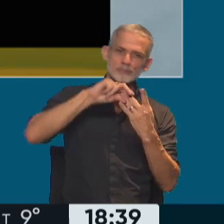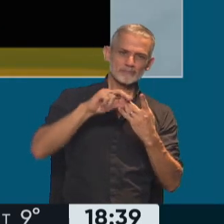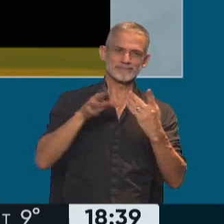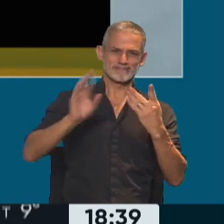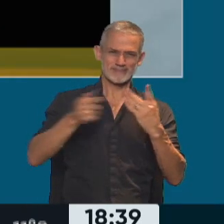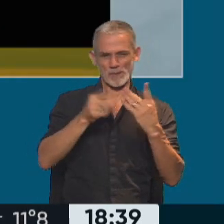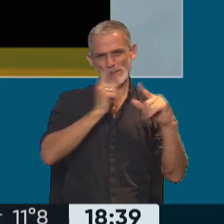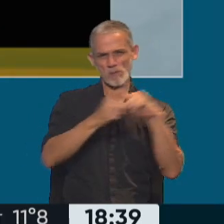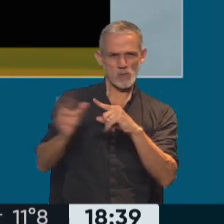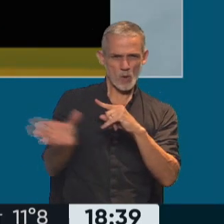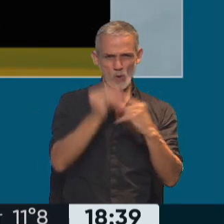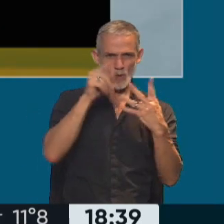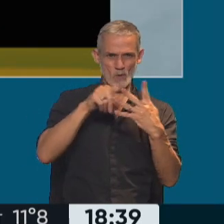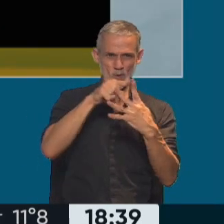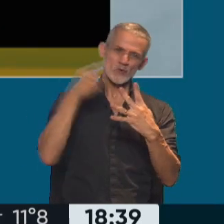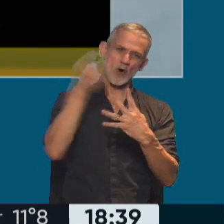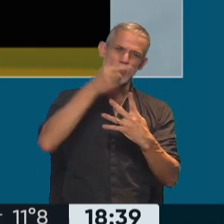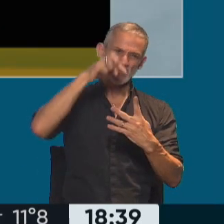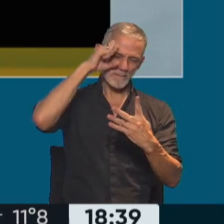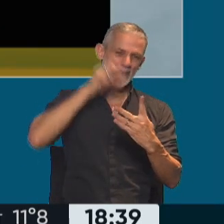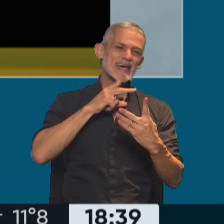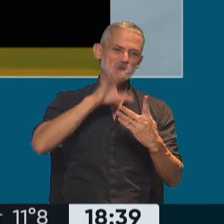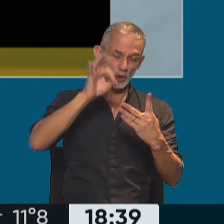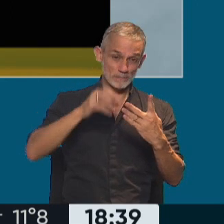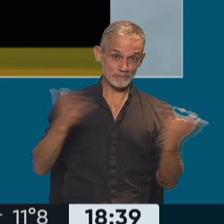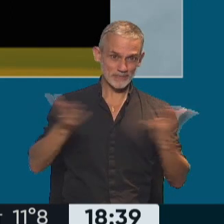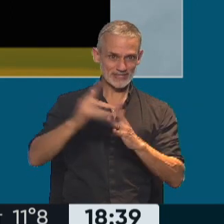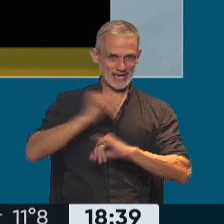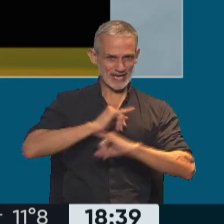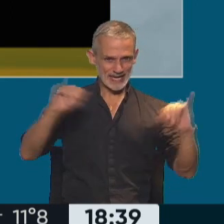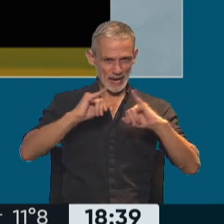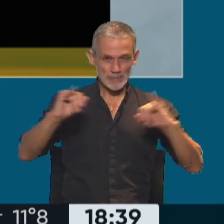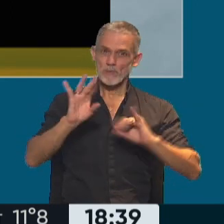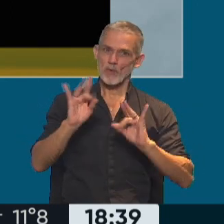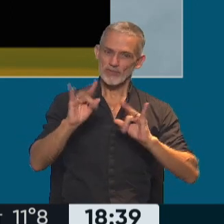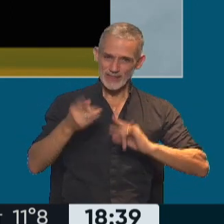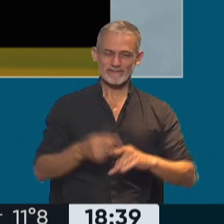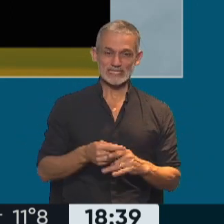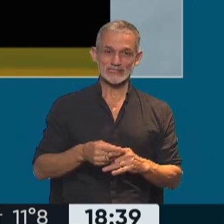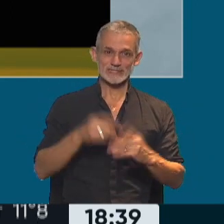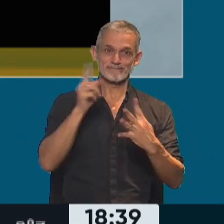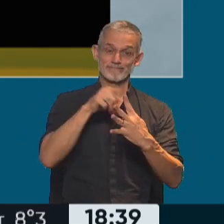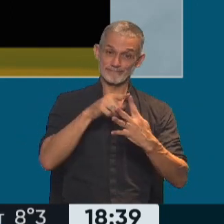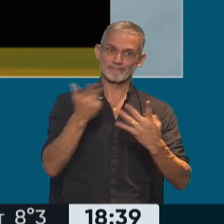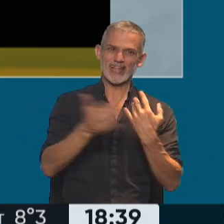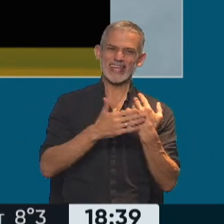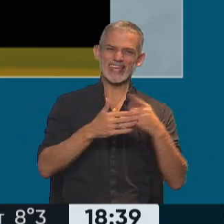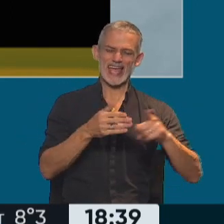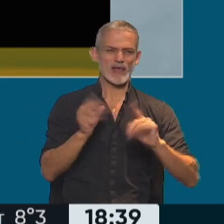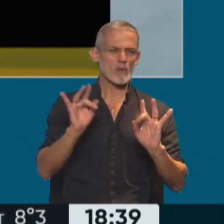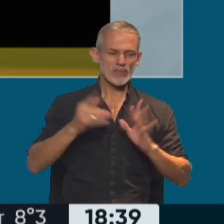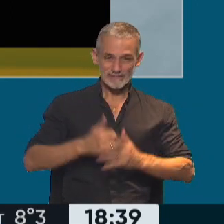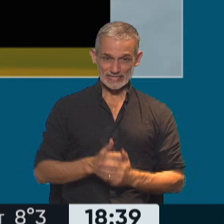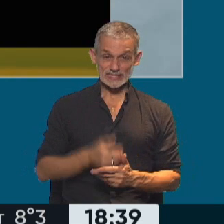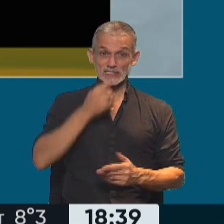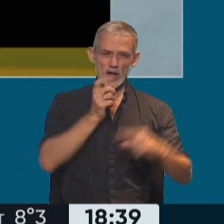Hernández en la segunda vuelta. Así que una campaña que la va a tener muy complicada el candidato de izquierda porque, como decía,